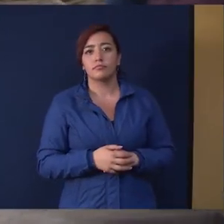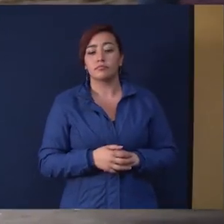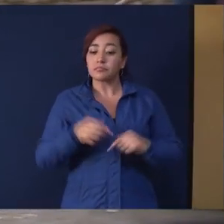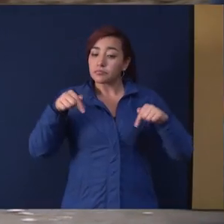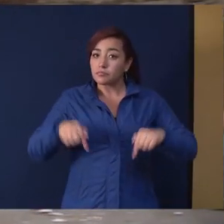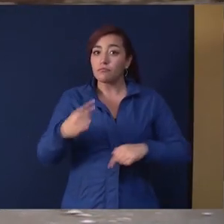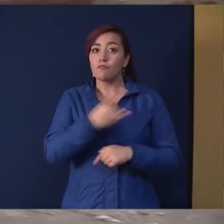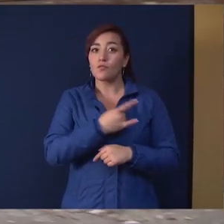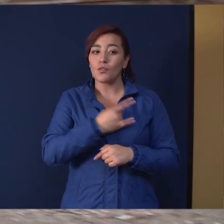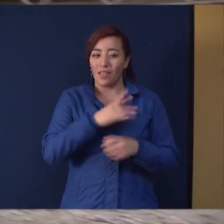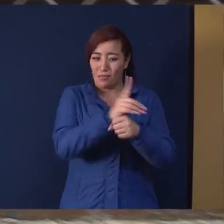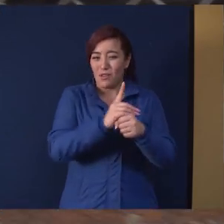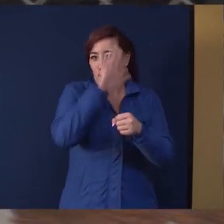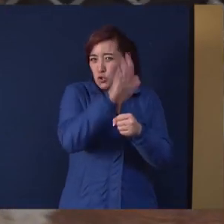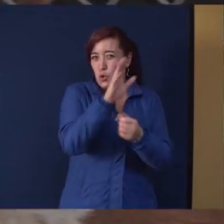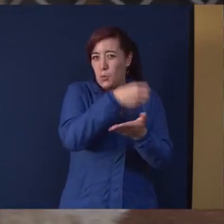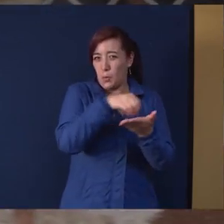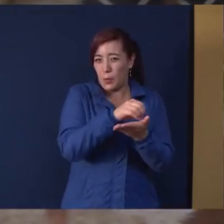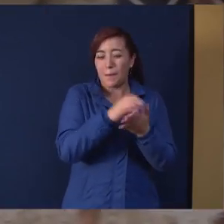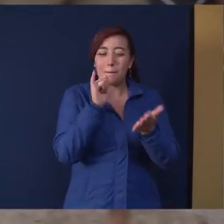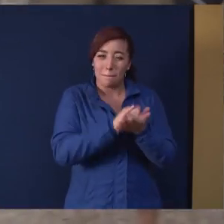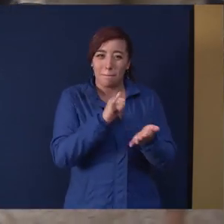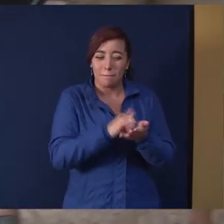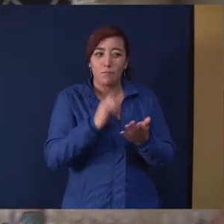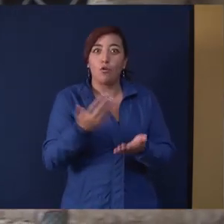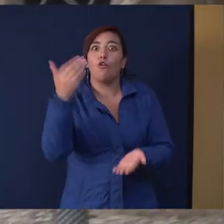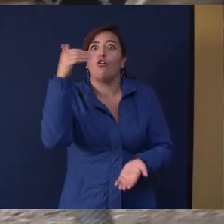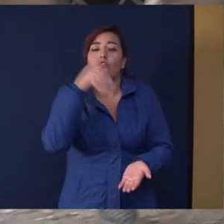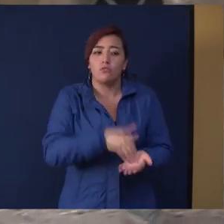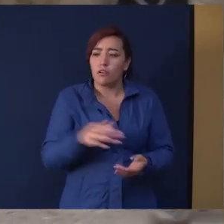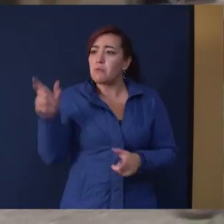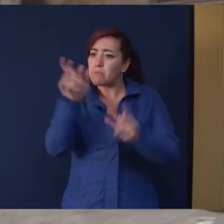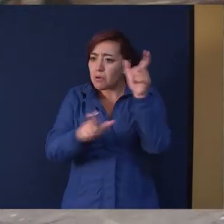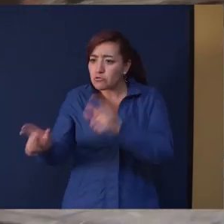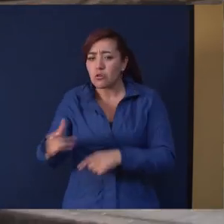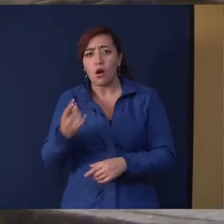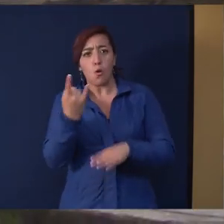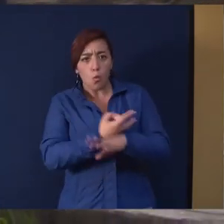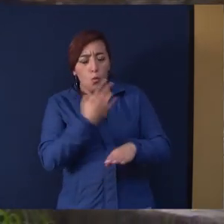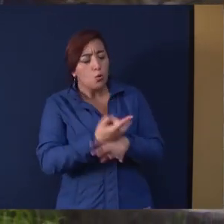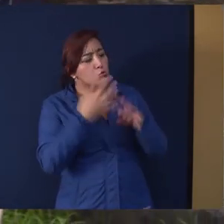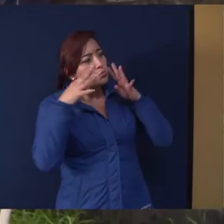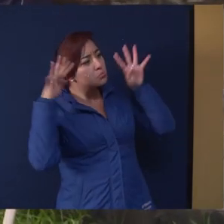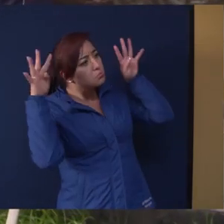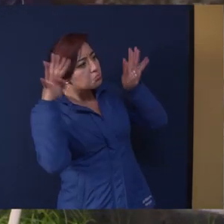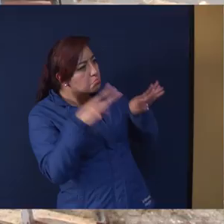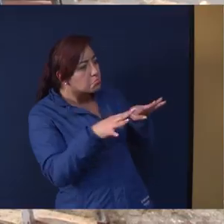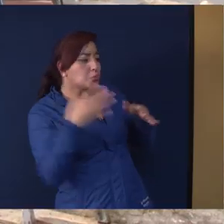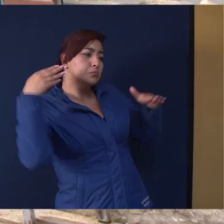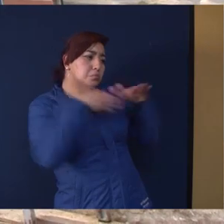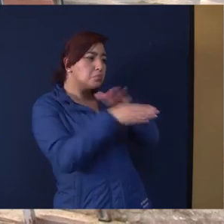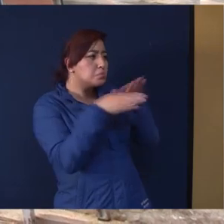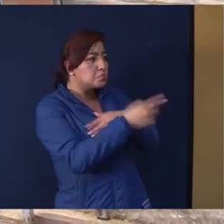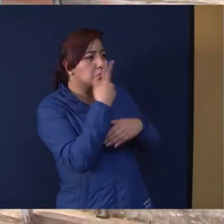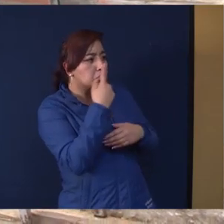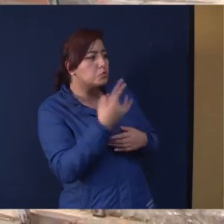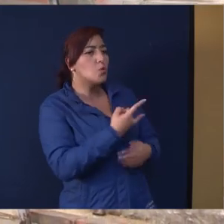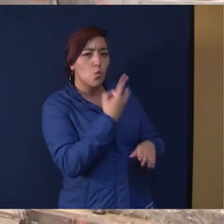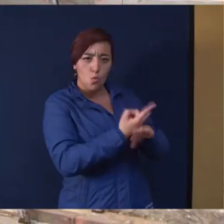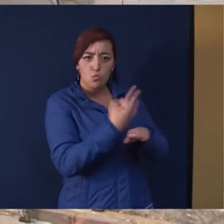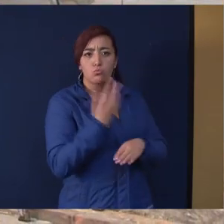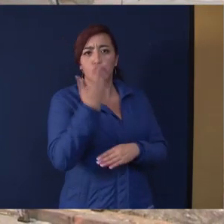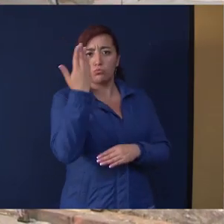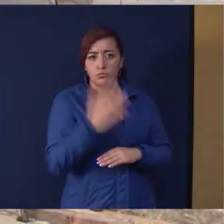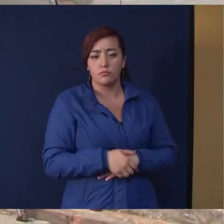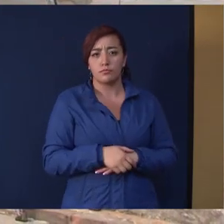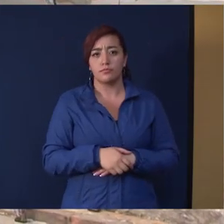universidad y el departamento pueda volver a hacer un uso de este lugar y